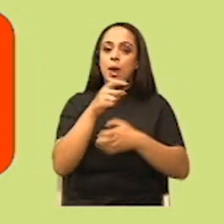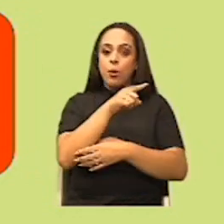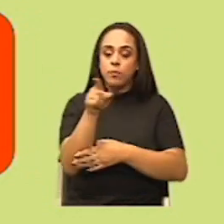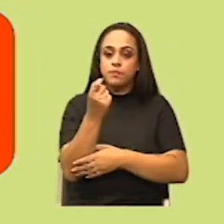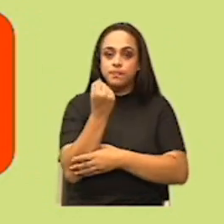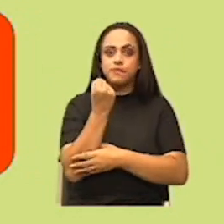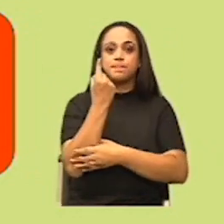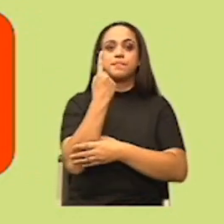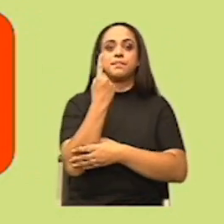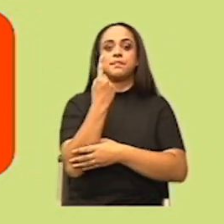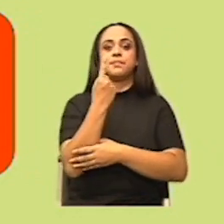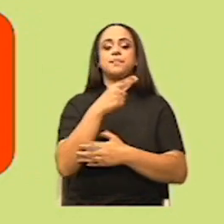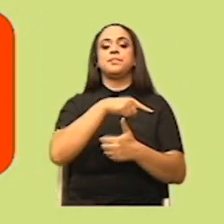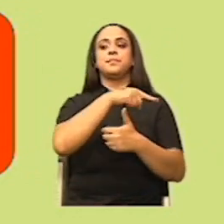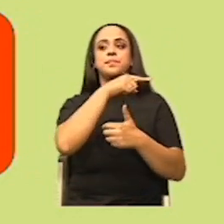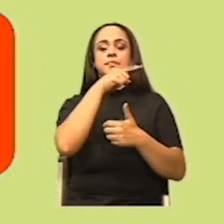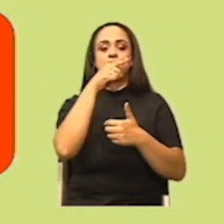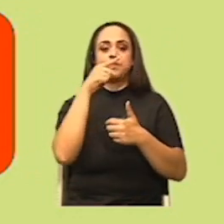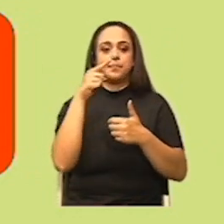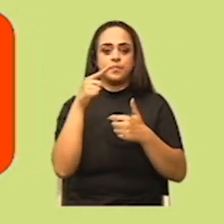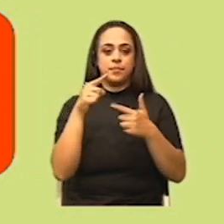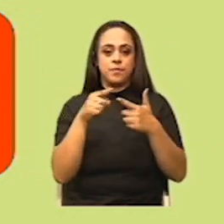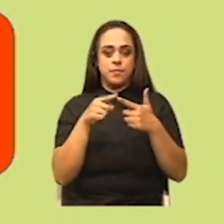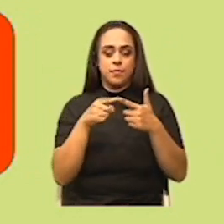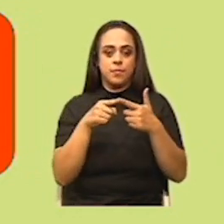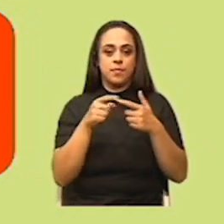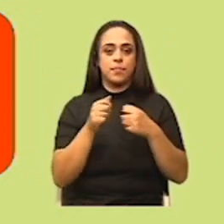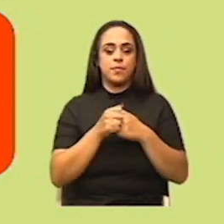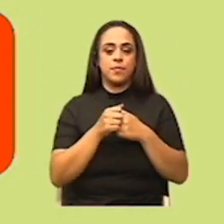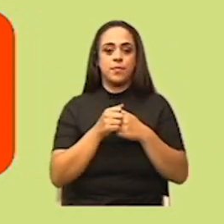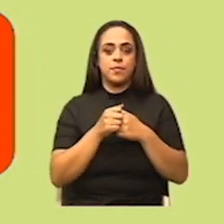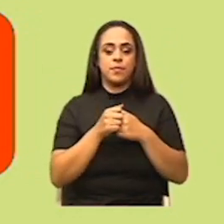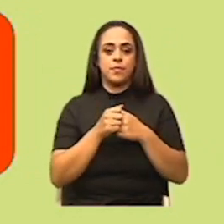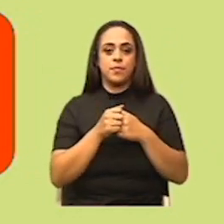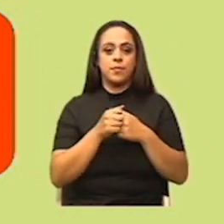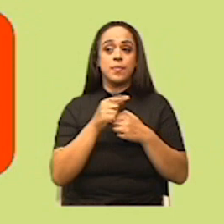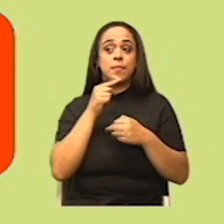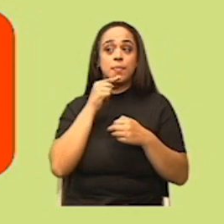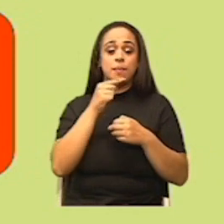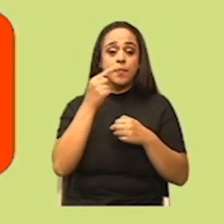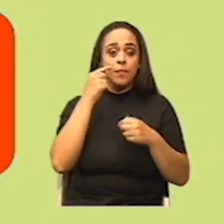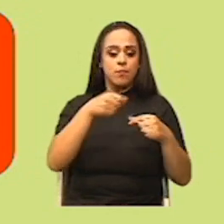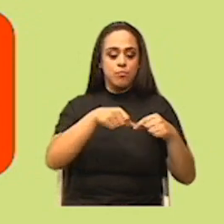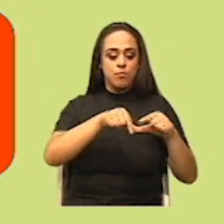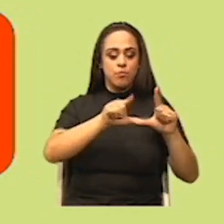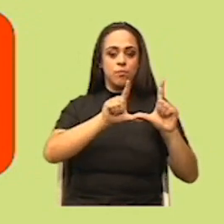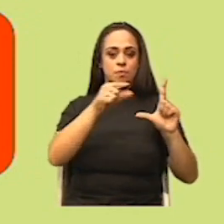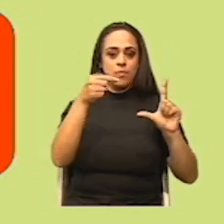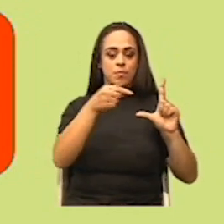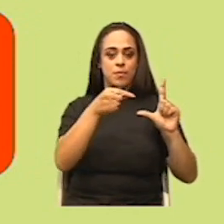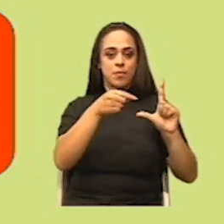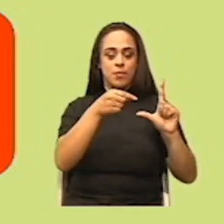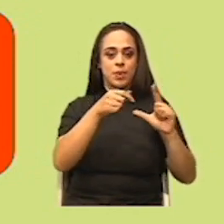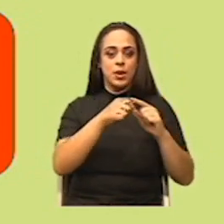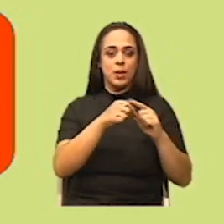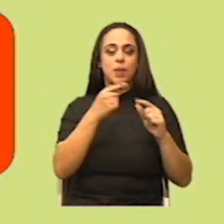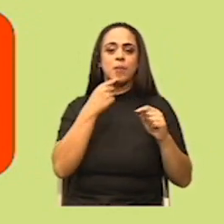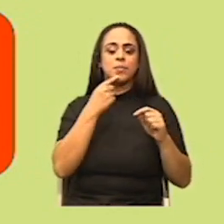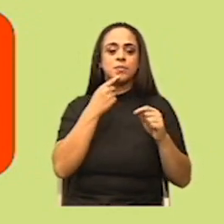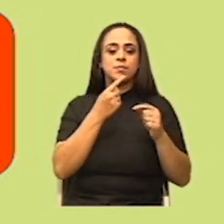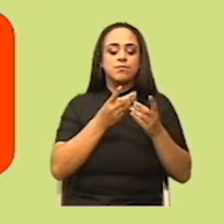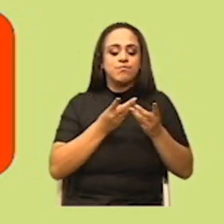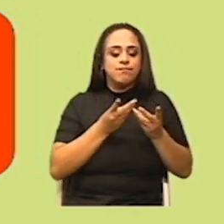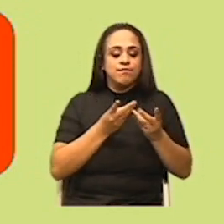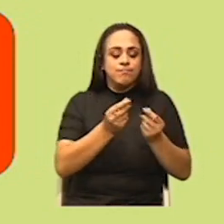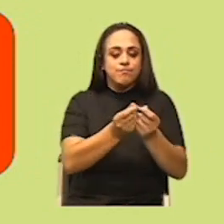la siguiente relación de proporcionalidad. Se lee de la siguiente forma. La aceleración es